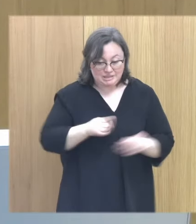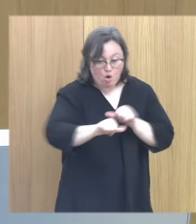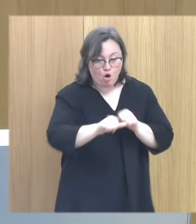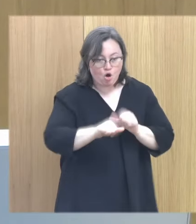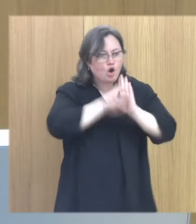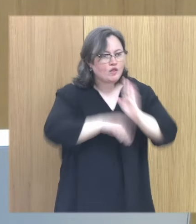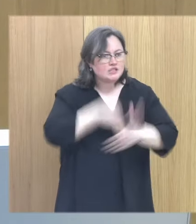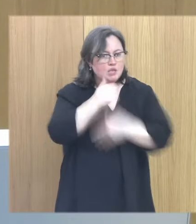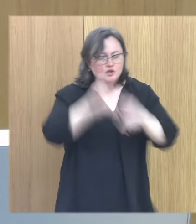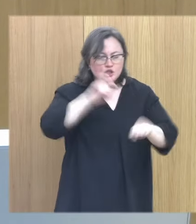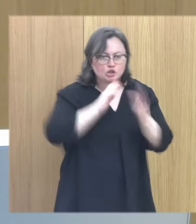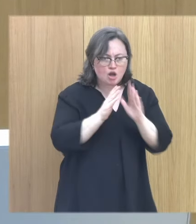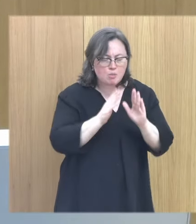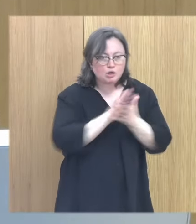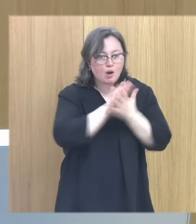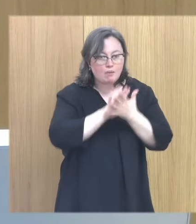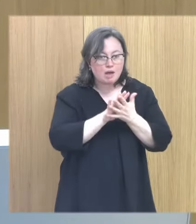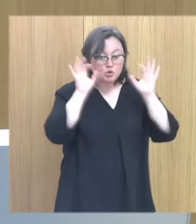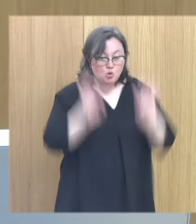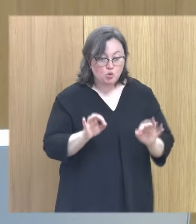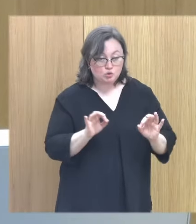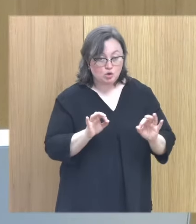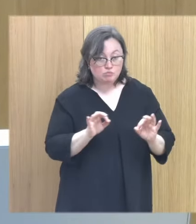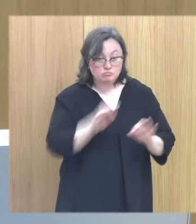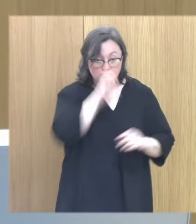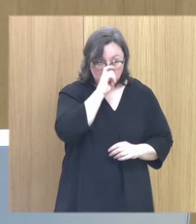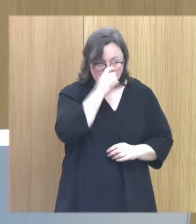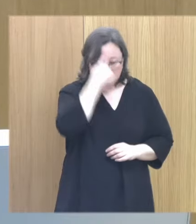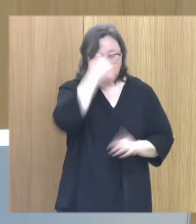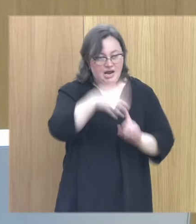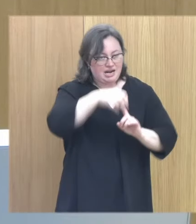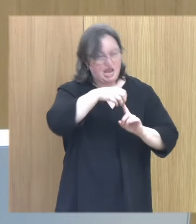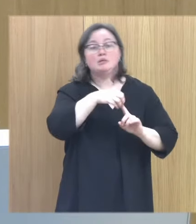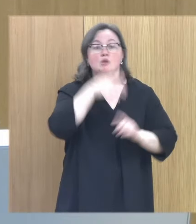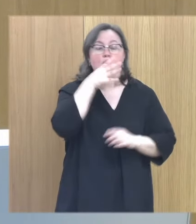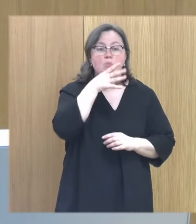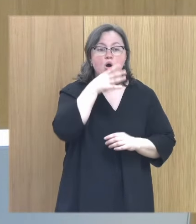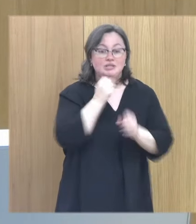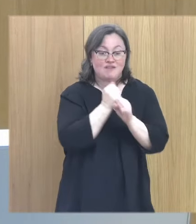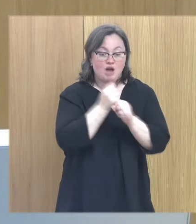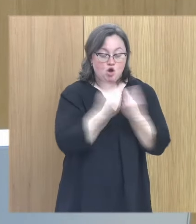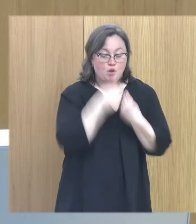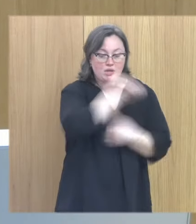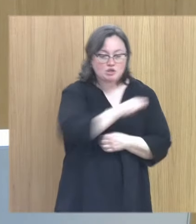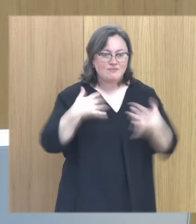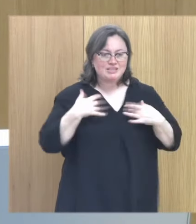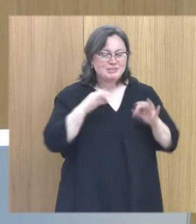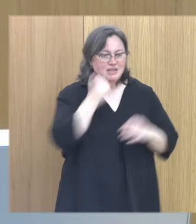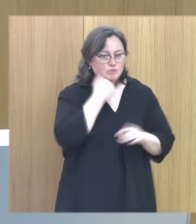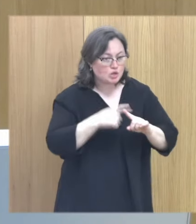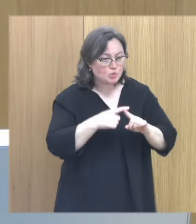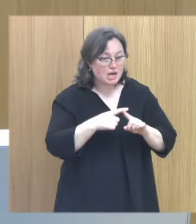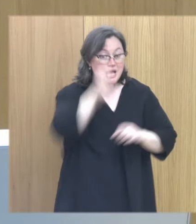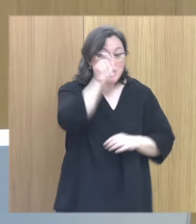condiciones del proceso psicoterapéutico, esta es una de las cuestiones que tenemos que tener claras. Porque cuando trabajas con personas víctimas de abuso sexual,